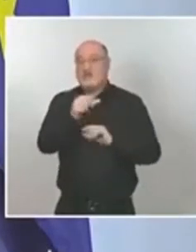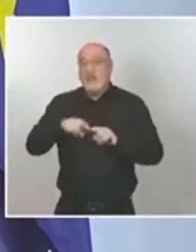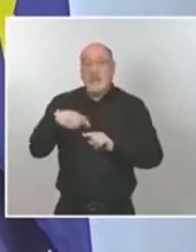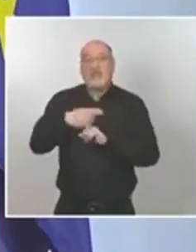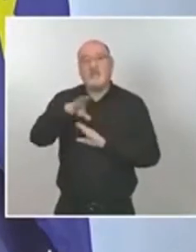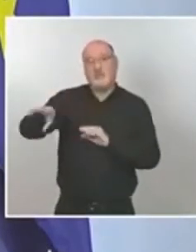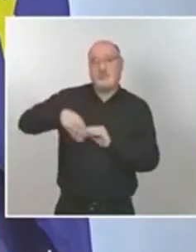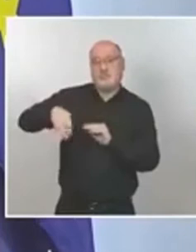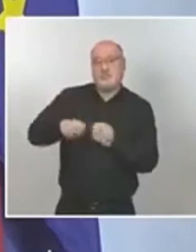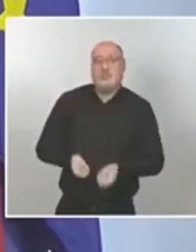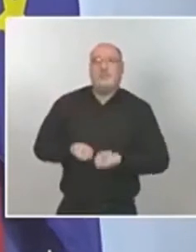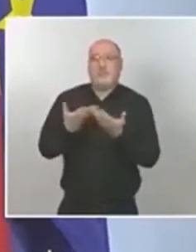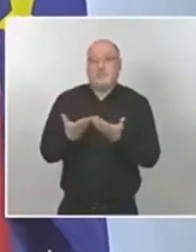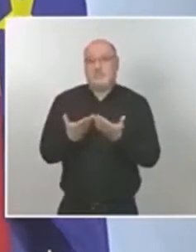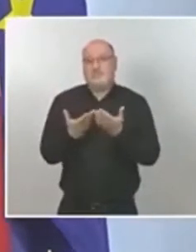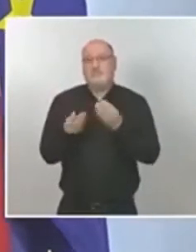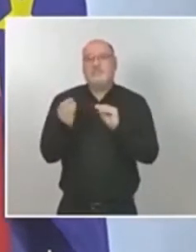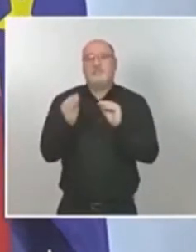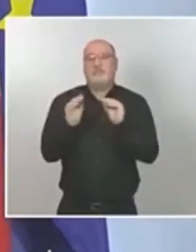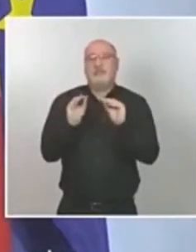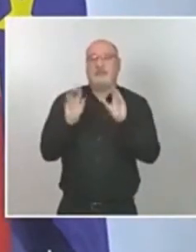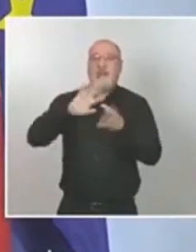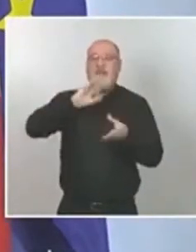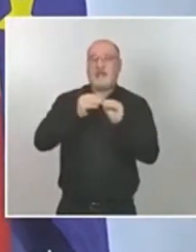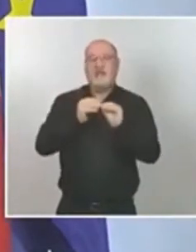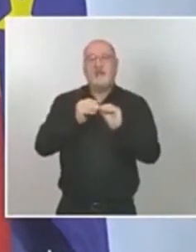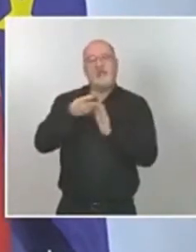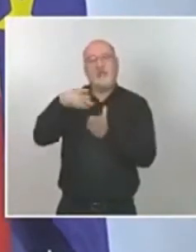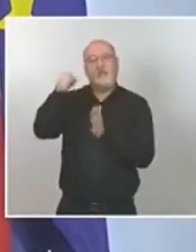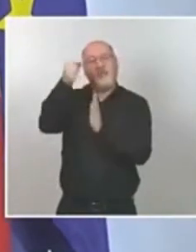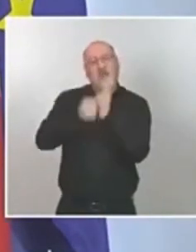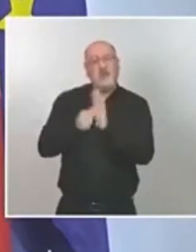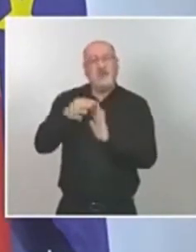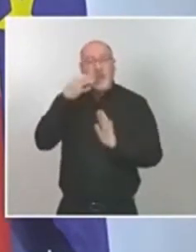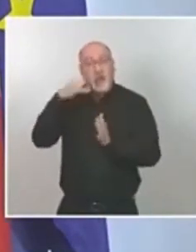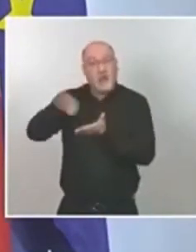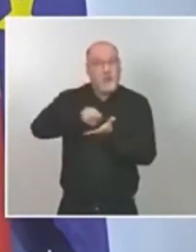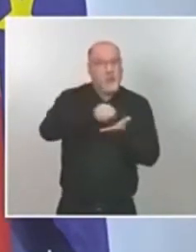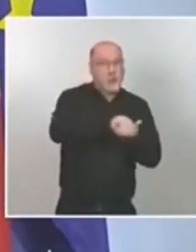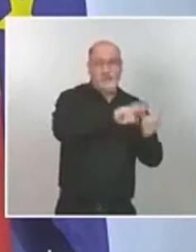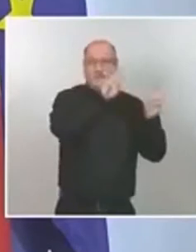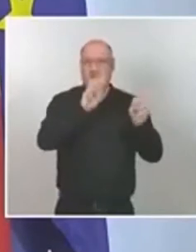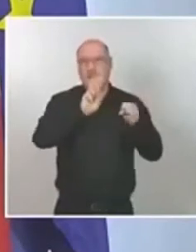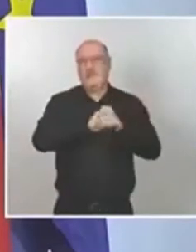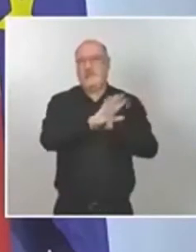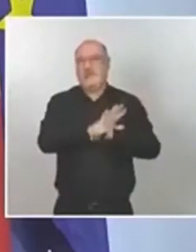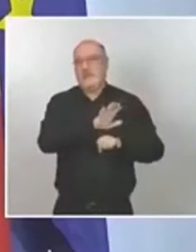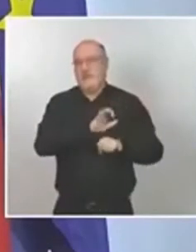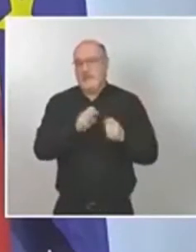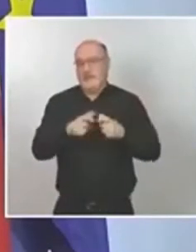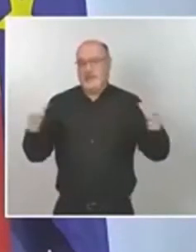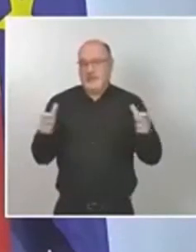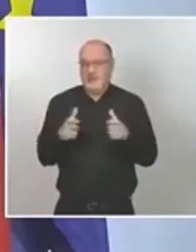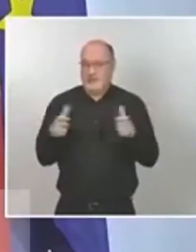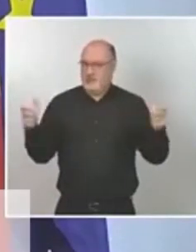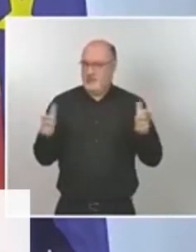ir corrigiéndolos y se van a ir consolidando los datos por lo tanto podremos ir haciendo valoraciones mucho